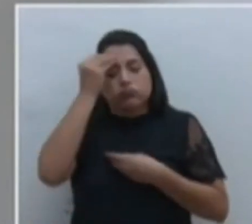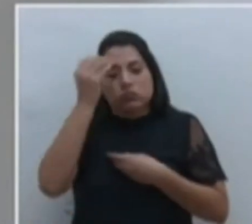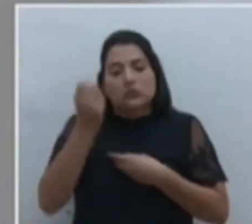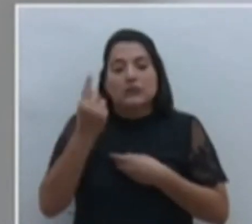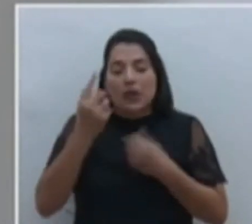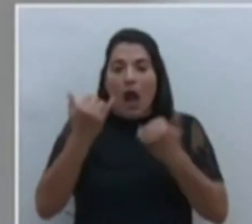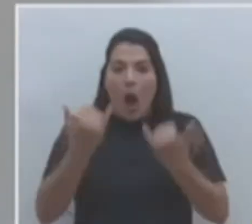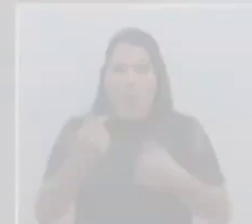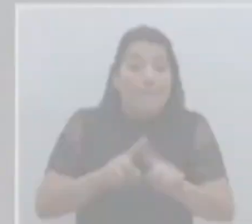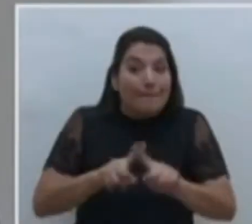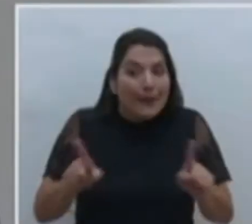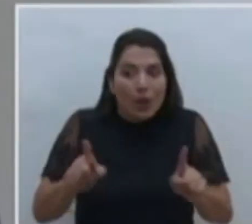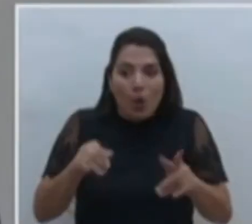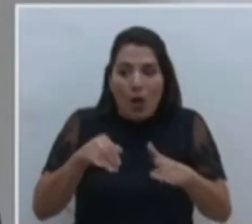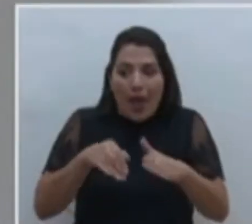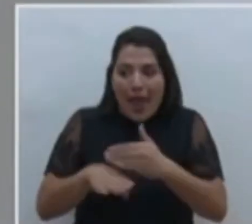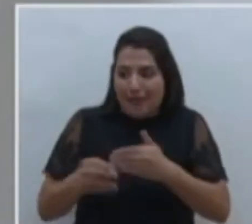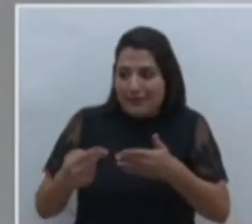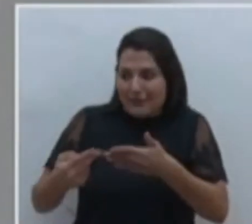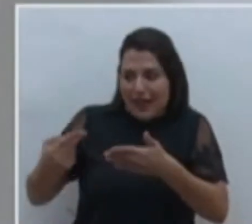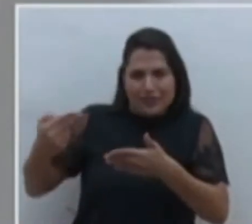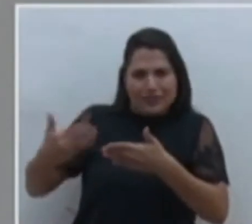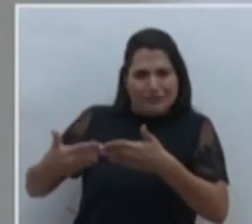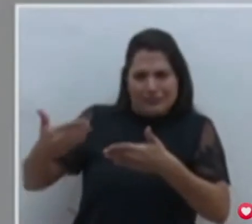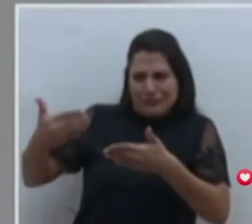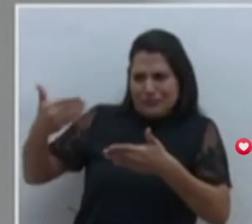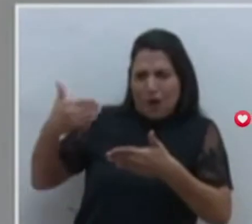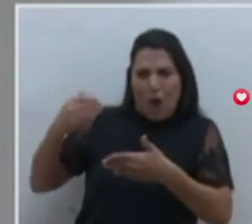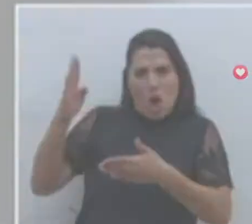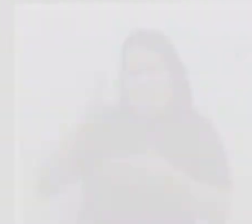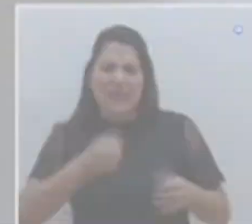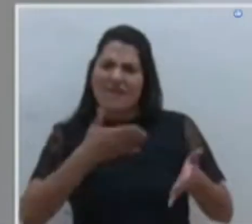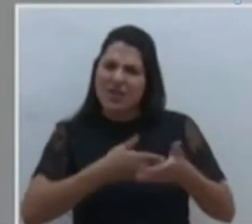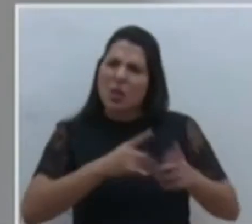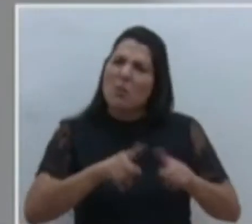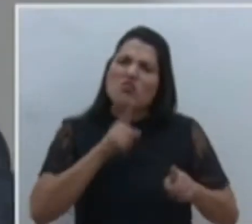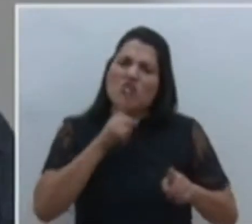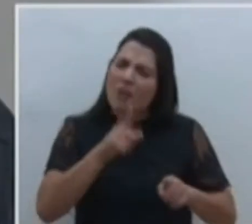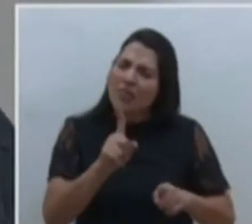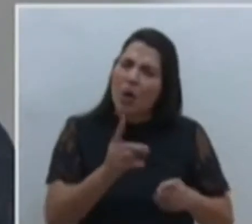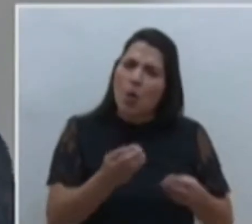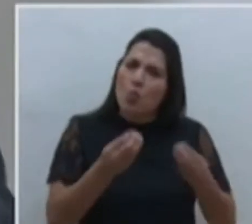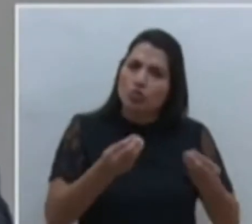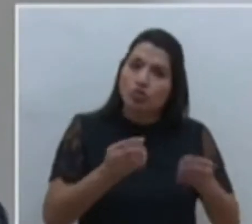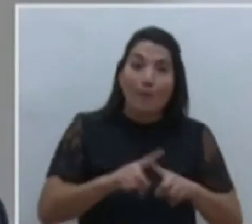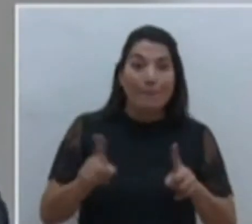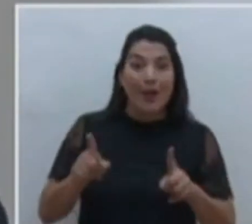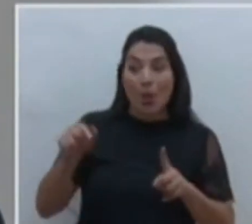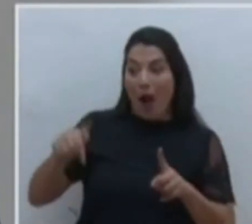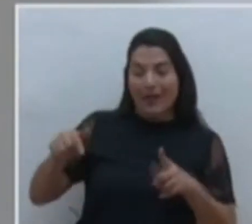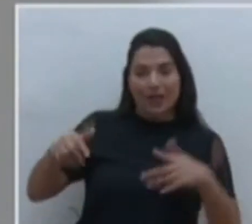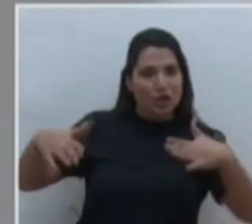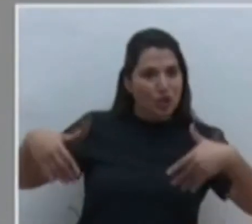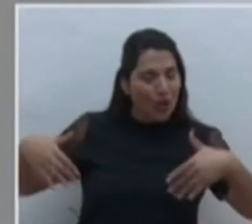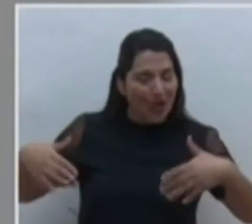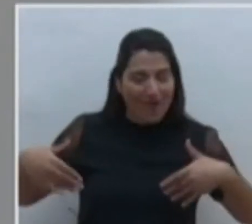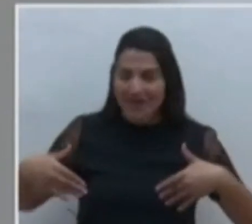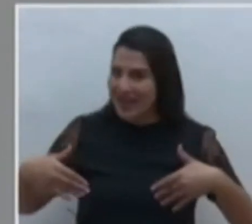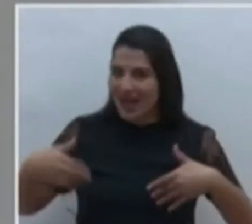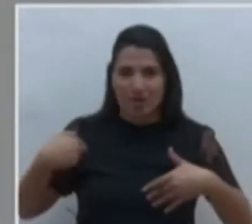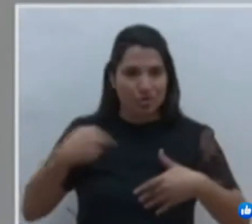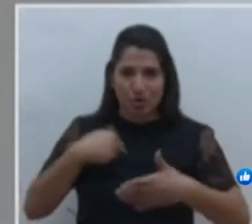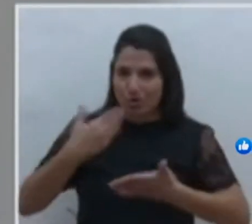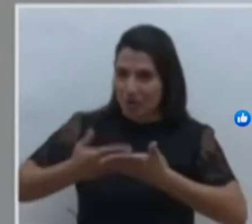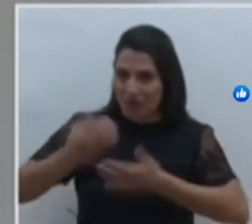momento histórico. No hemos vivido algo como lo que estamos viviendo. Y en esto todavía no hemos sentido las consecuencias a nivel